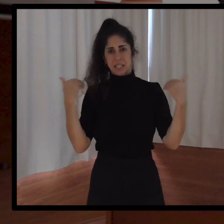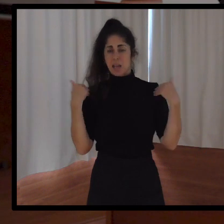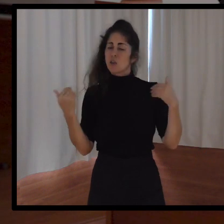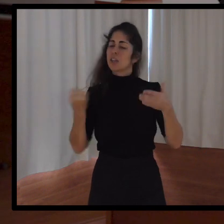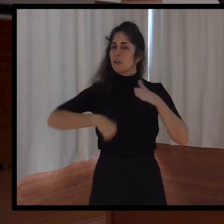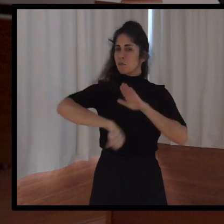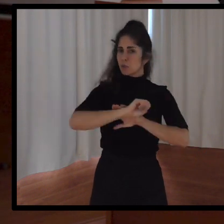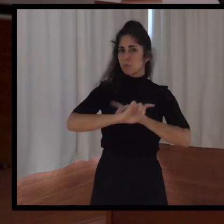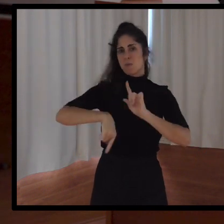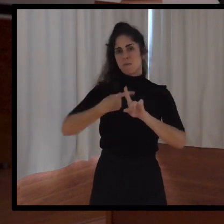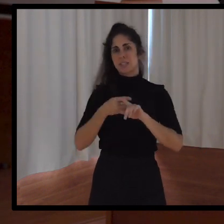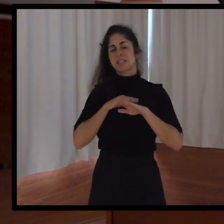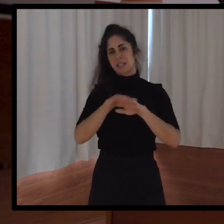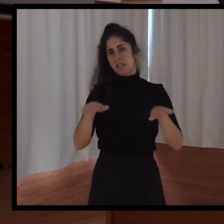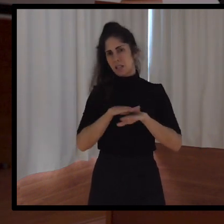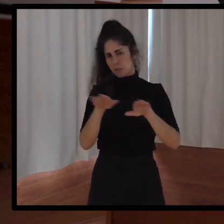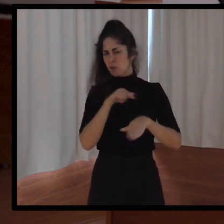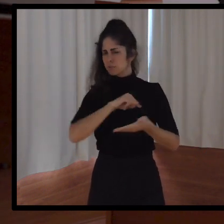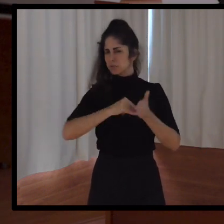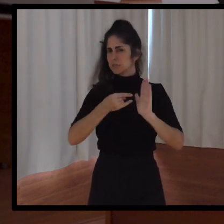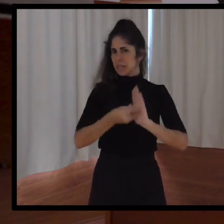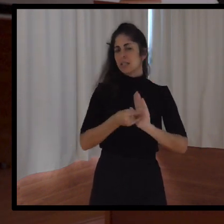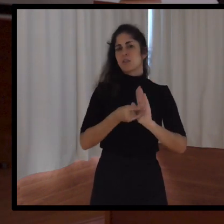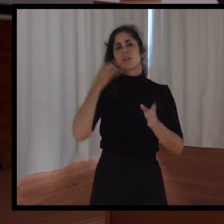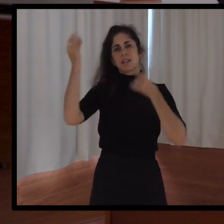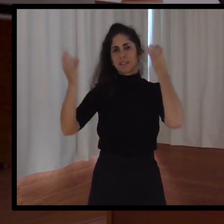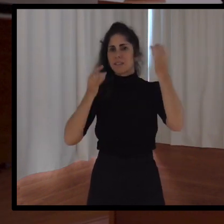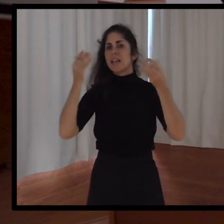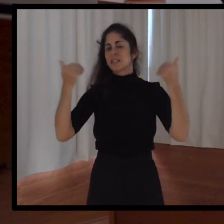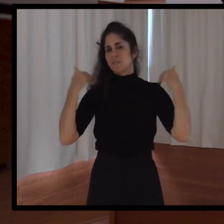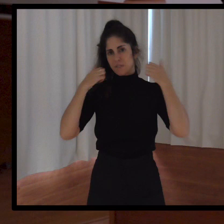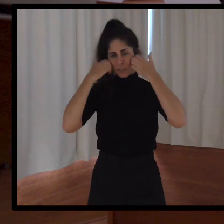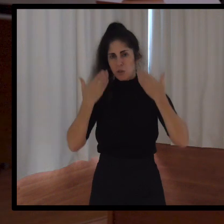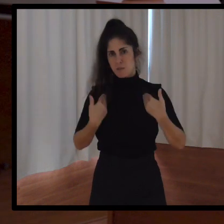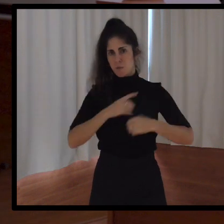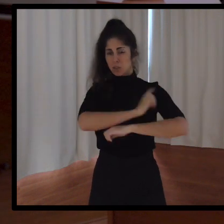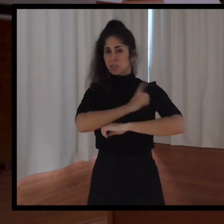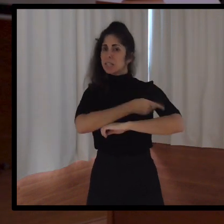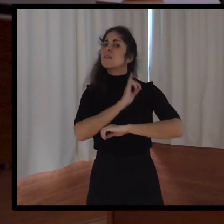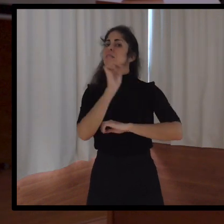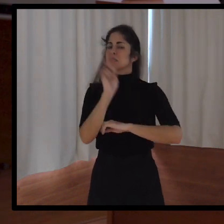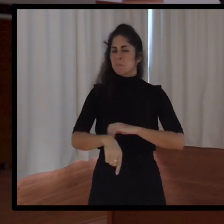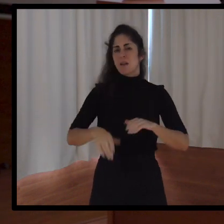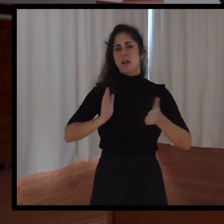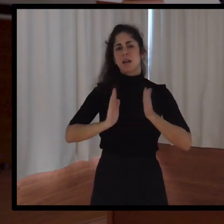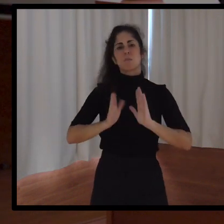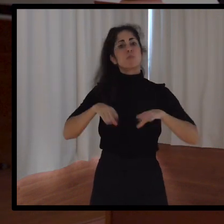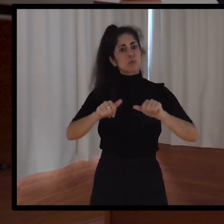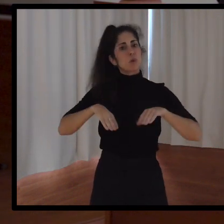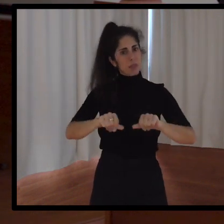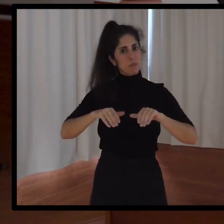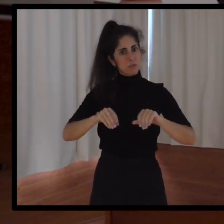técnico en actividades físico-deportivas y animación, además de monitor de musculación. Y lleva 20 años trabajando con personas con